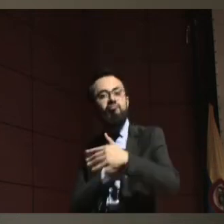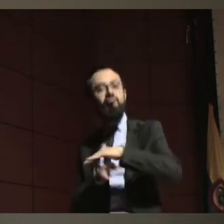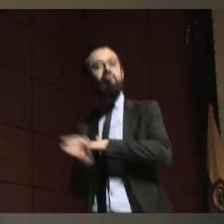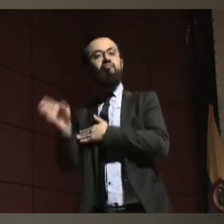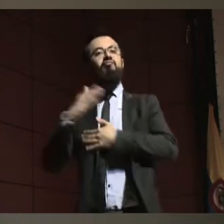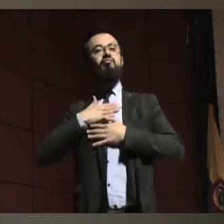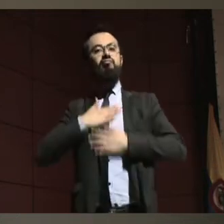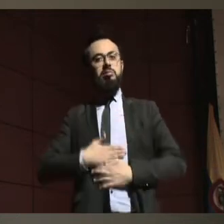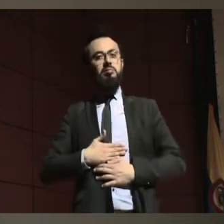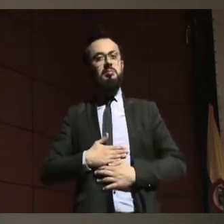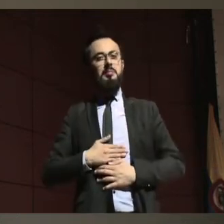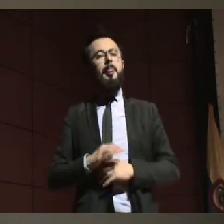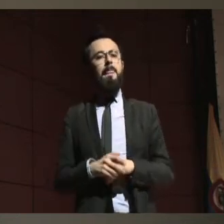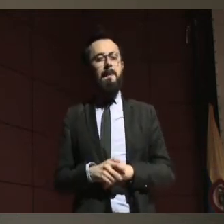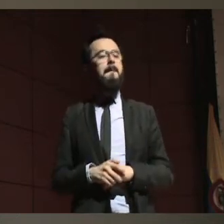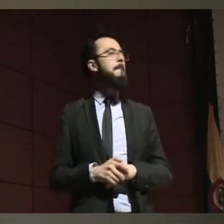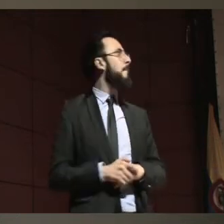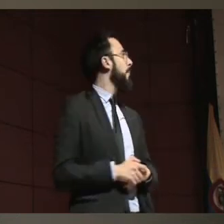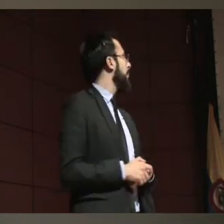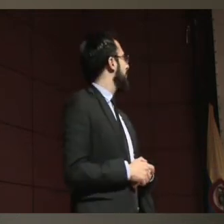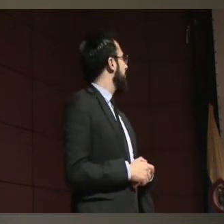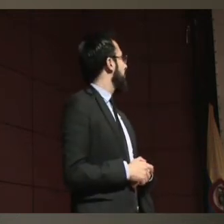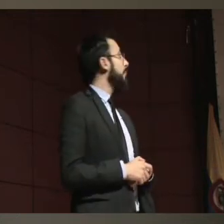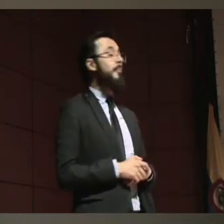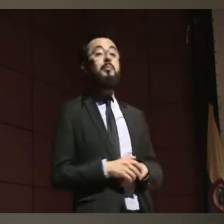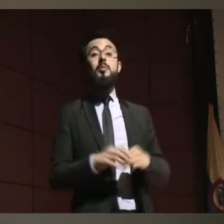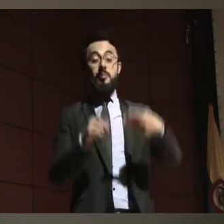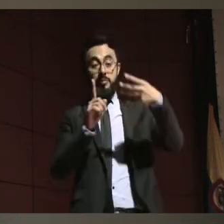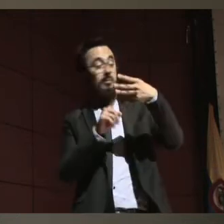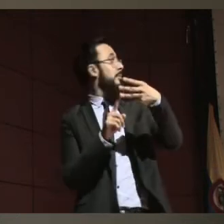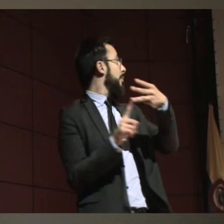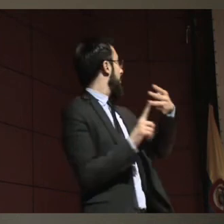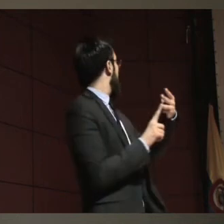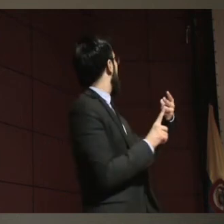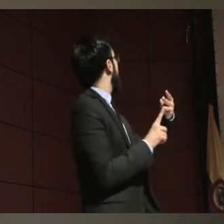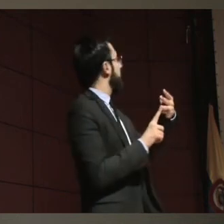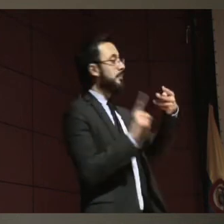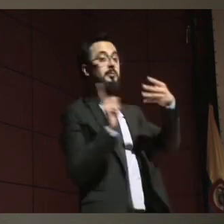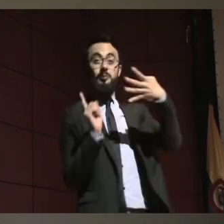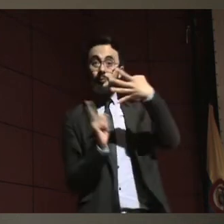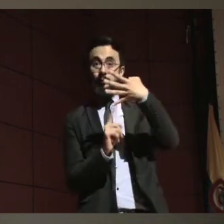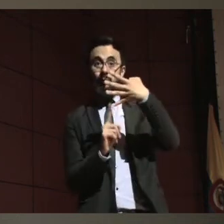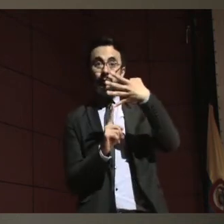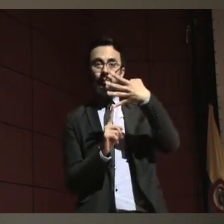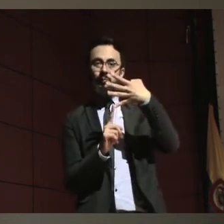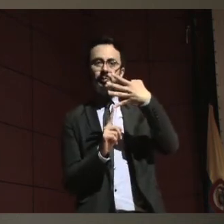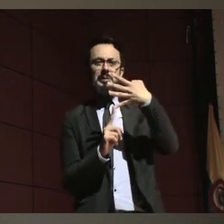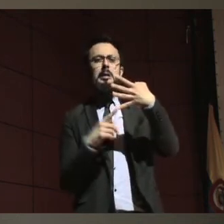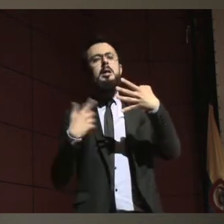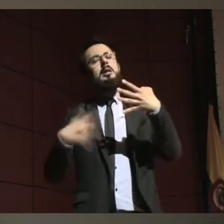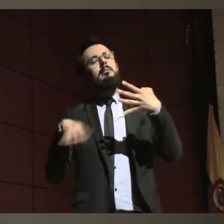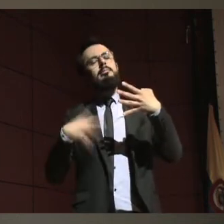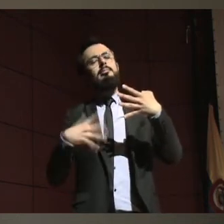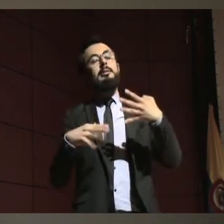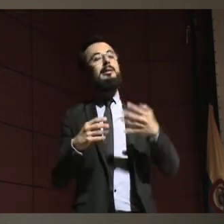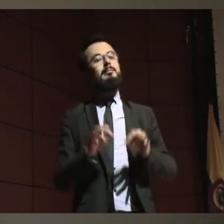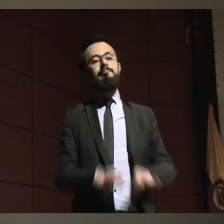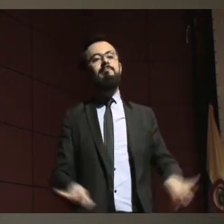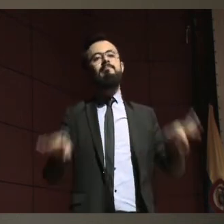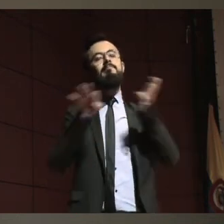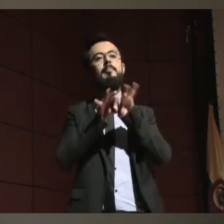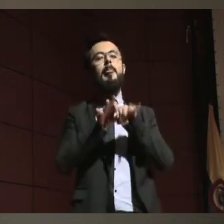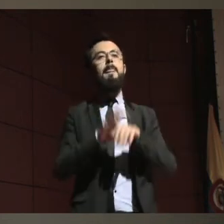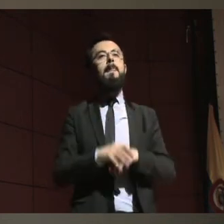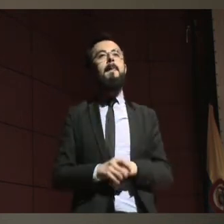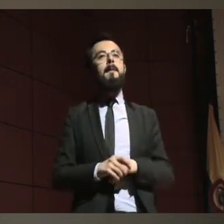Hemos encontrado una cosa muy importante y es que agrupa a las personas con las que yo quisiera que